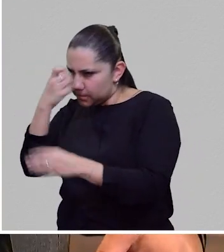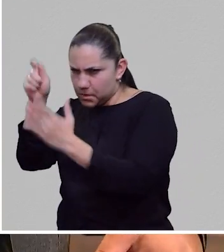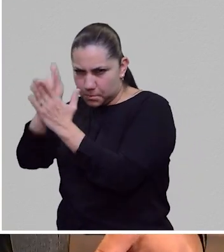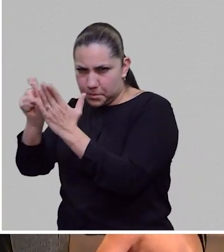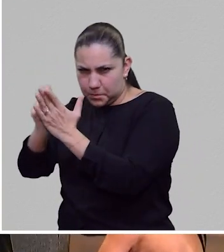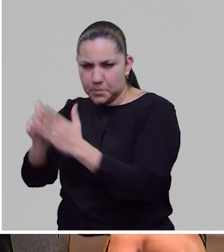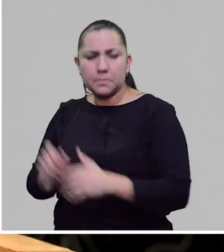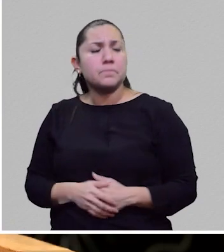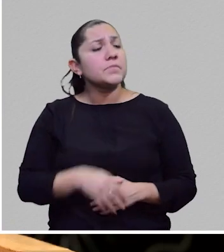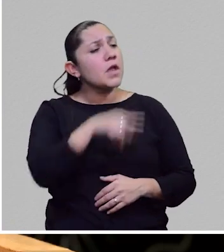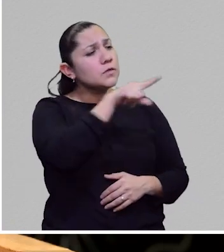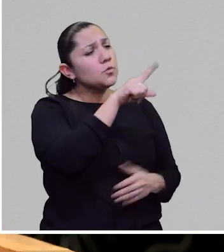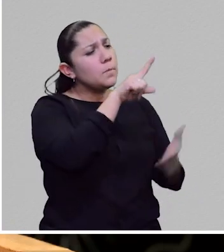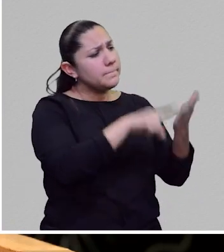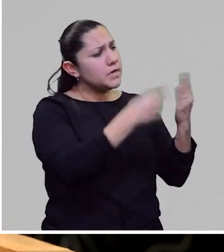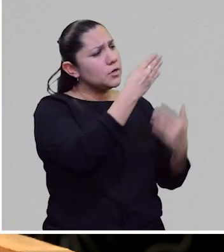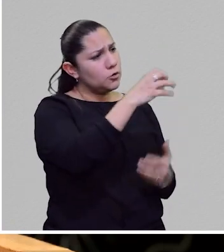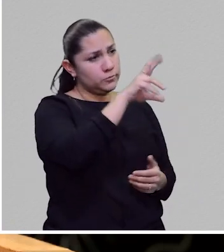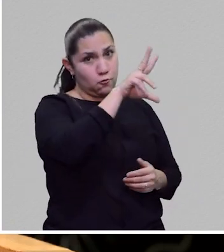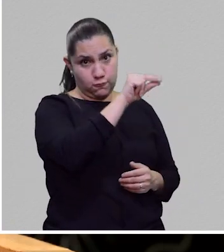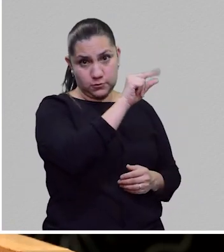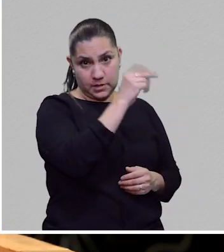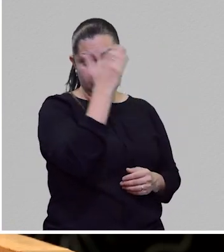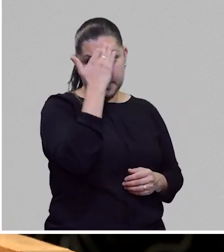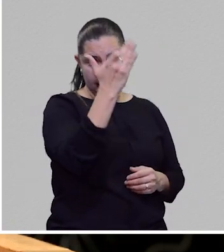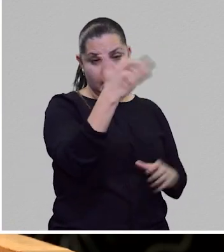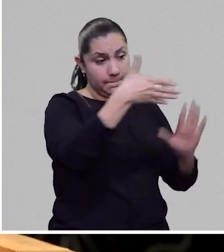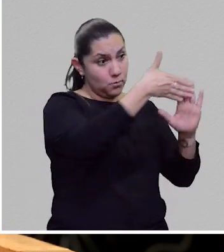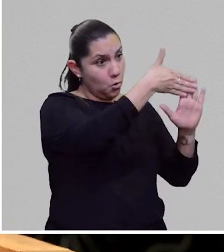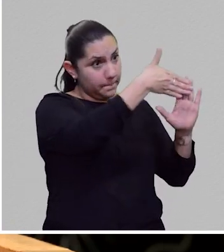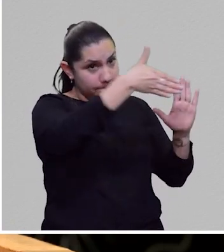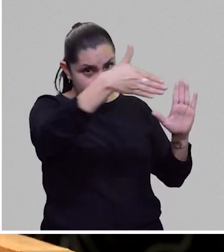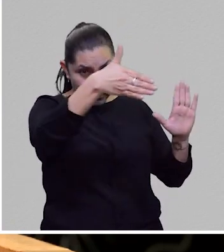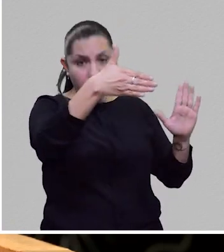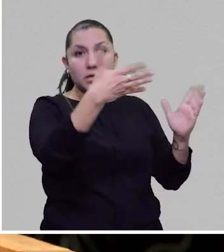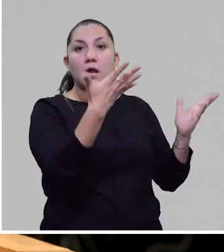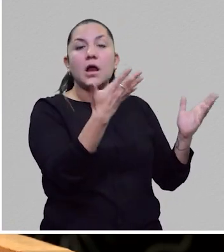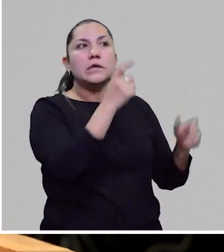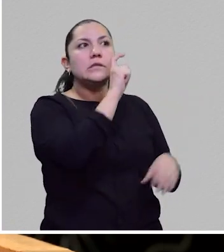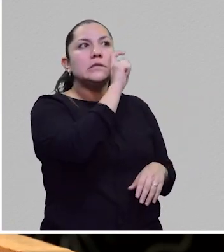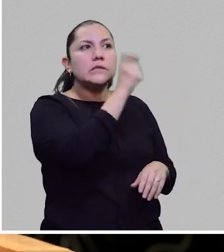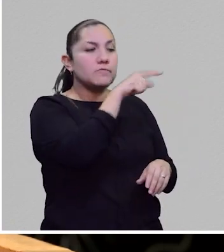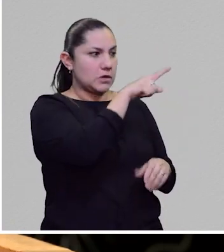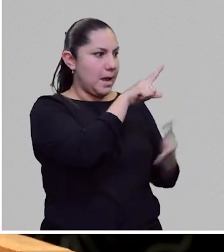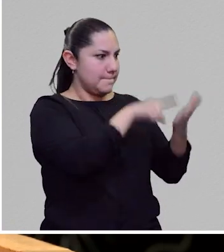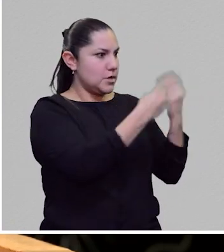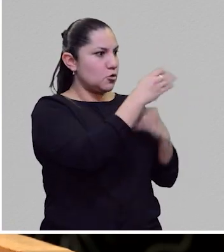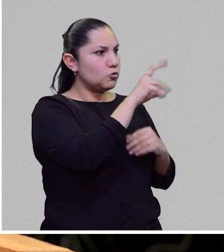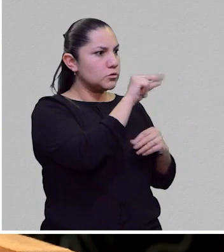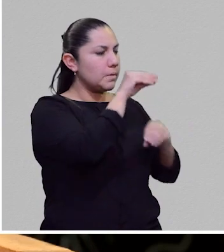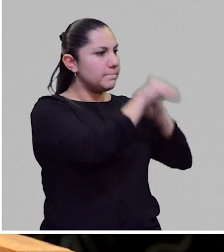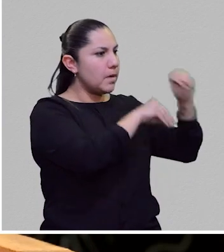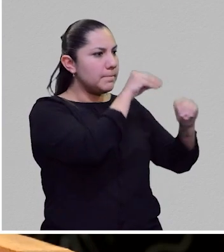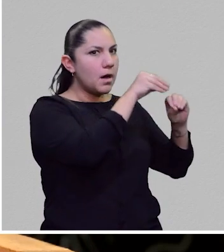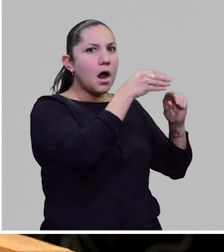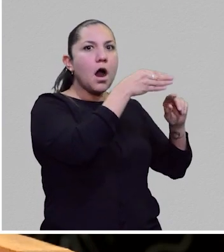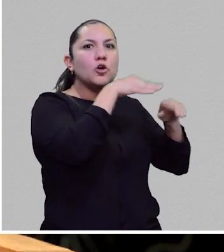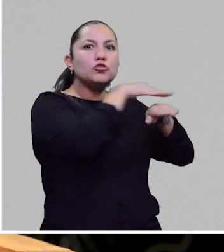acá, es como que en los años 80 se imaginó mucho de lo que se está concretando, pues estamos hablando 20 años, 40 años más tarde.